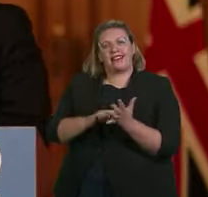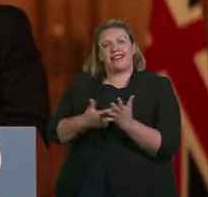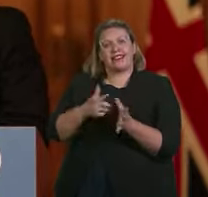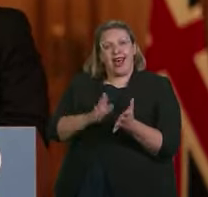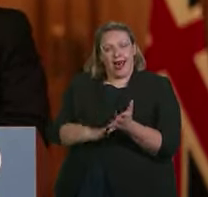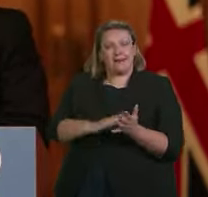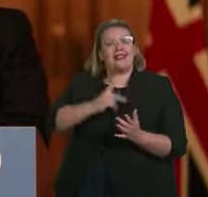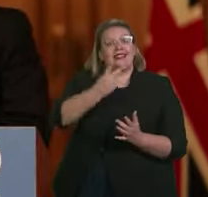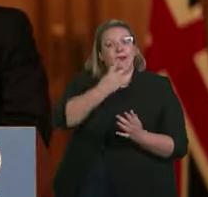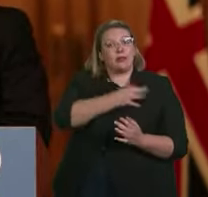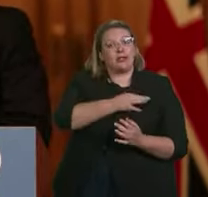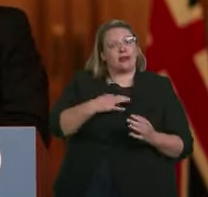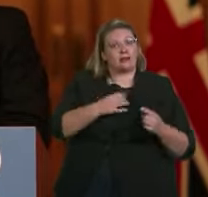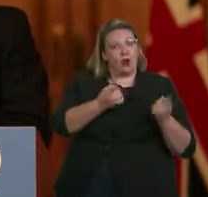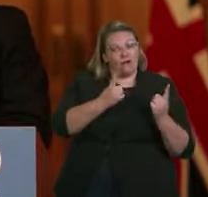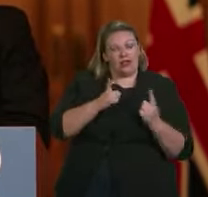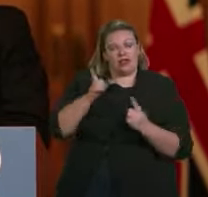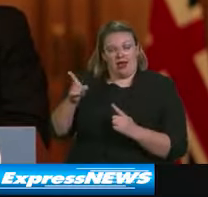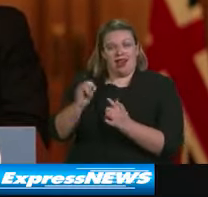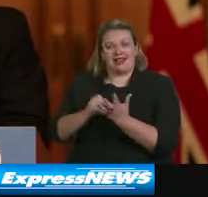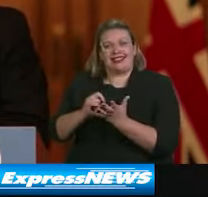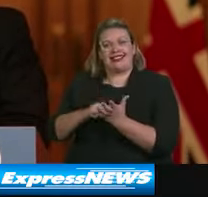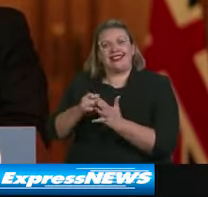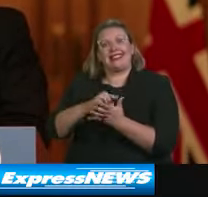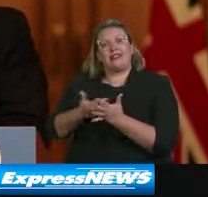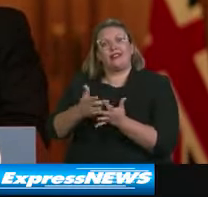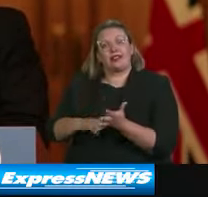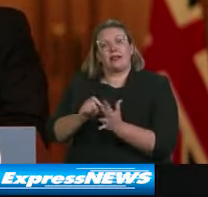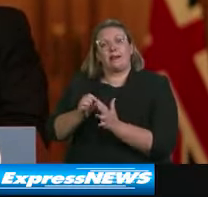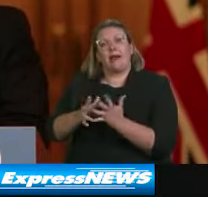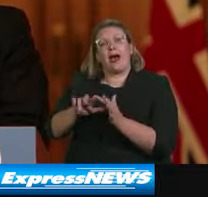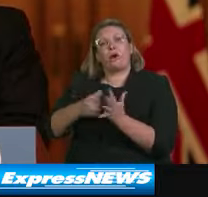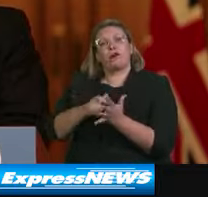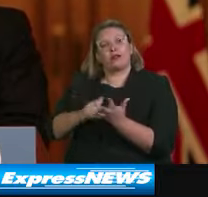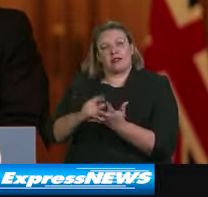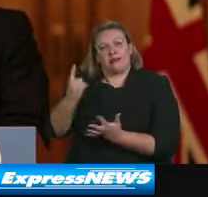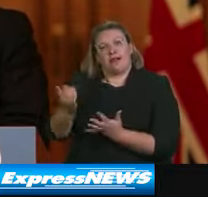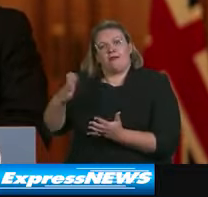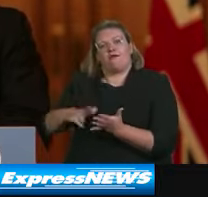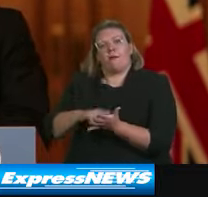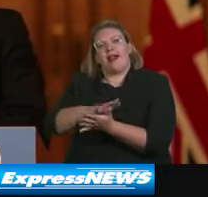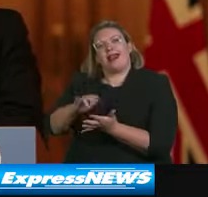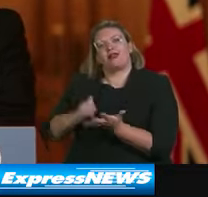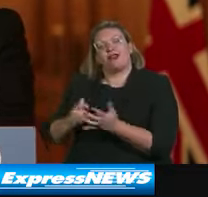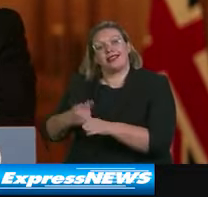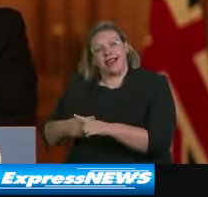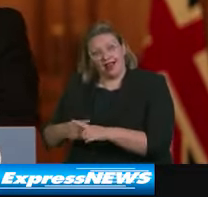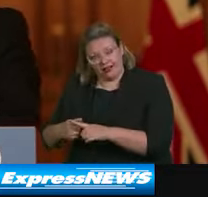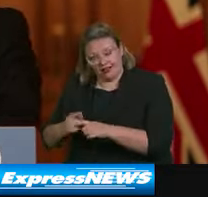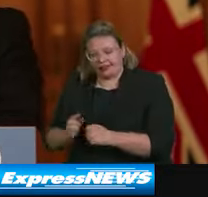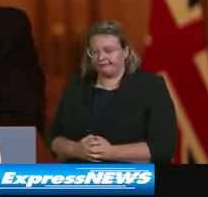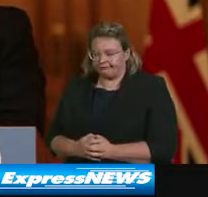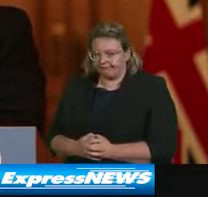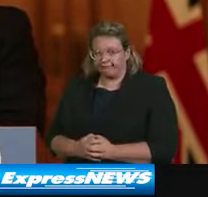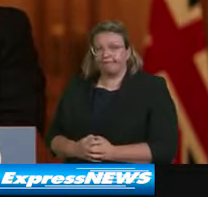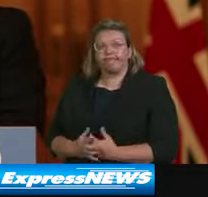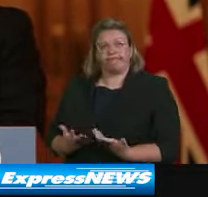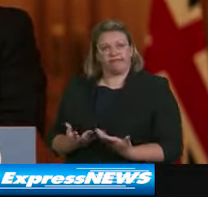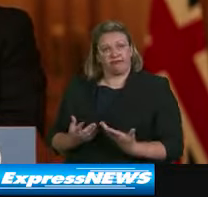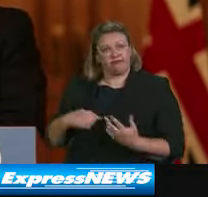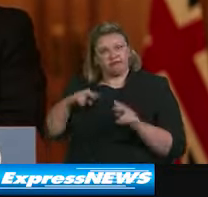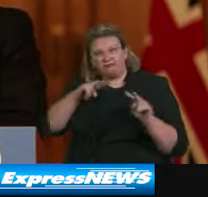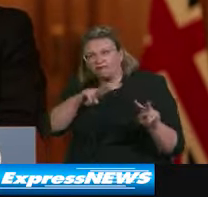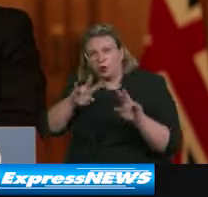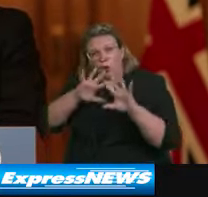En todo el mundo, los países más exitosos en su lucha contra el coronavirus están adoptando medidas regionales y